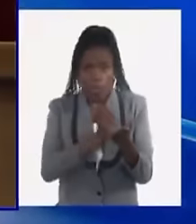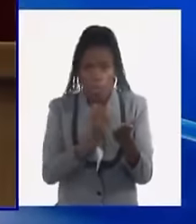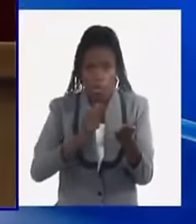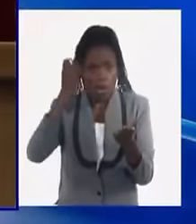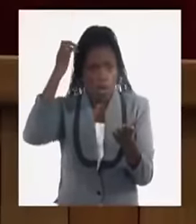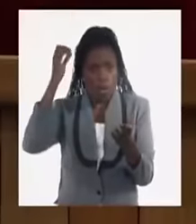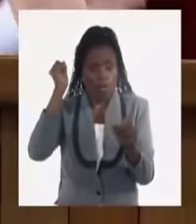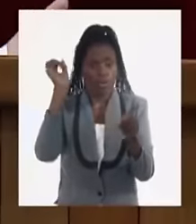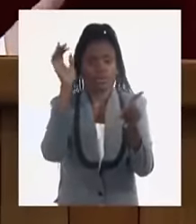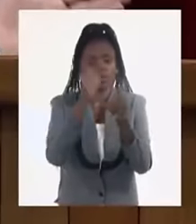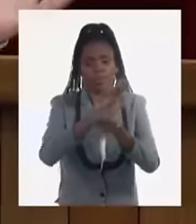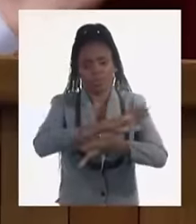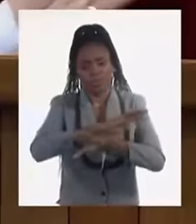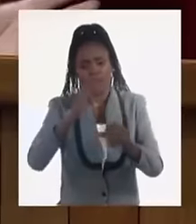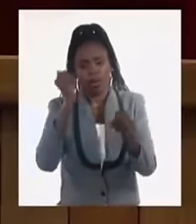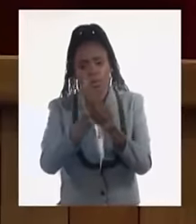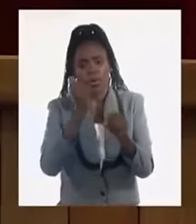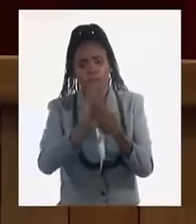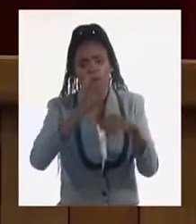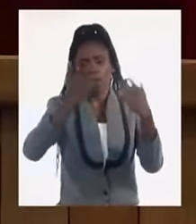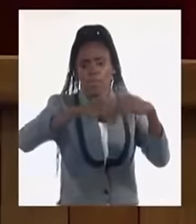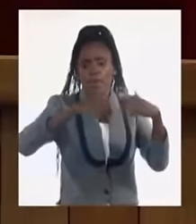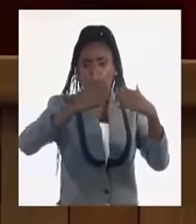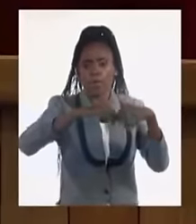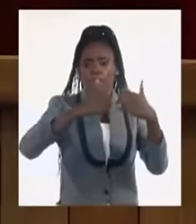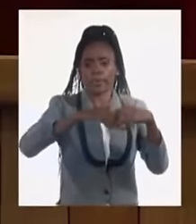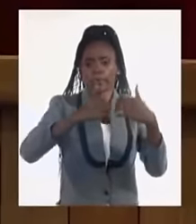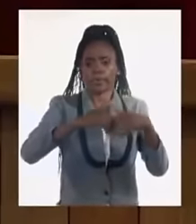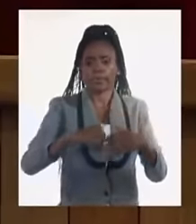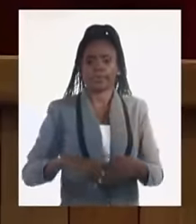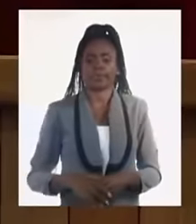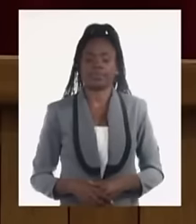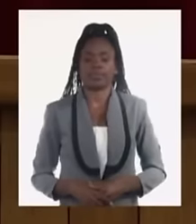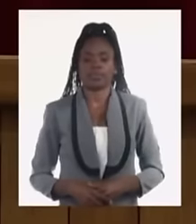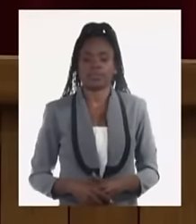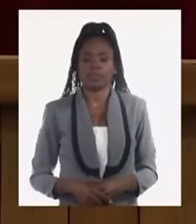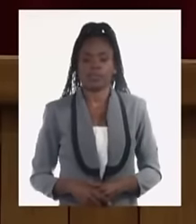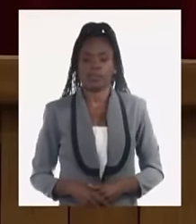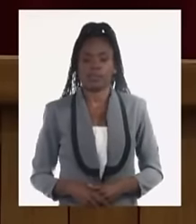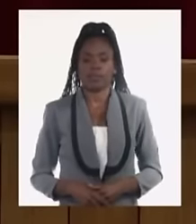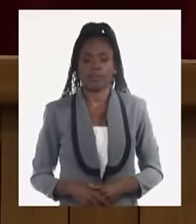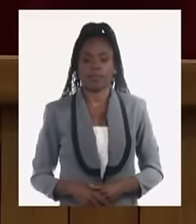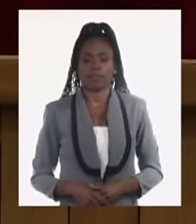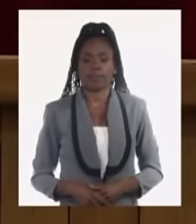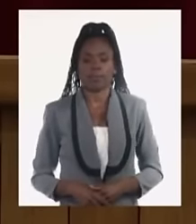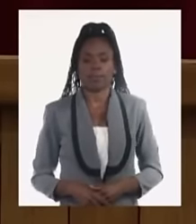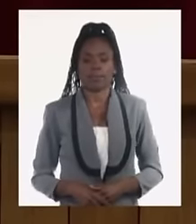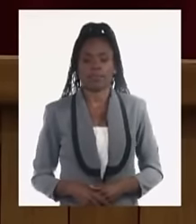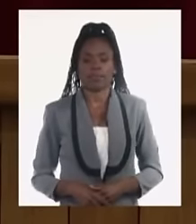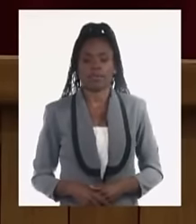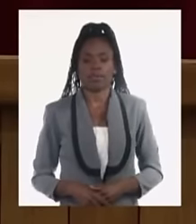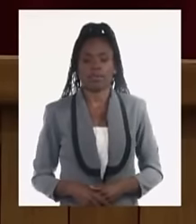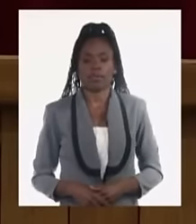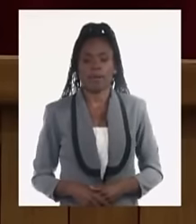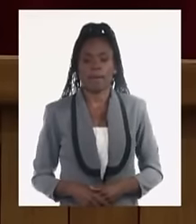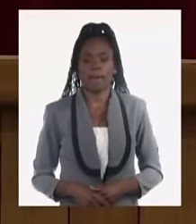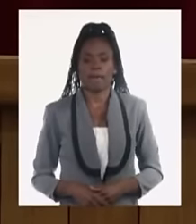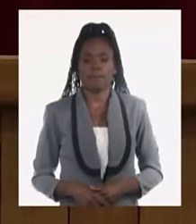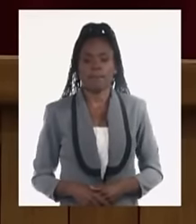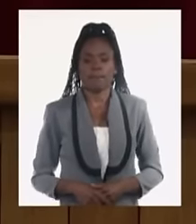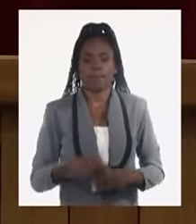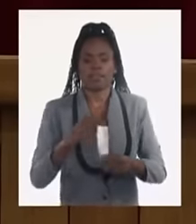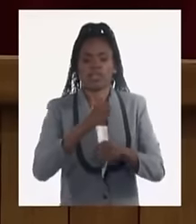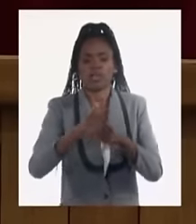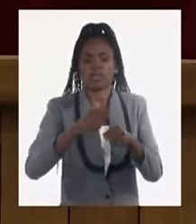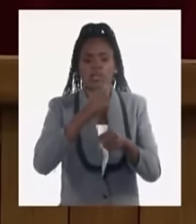y empezar a producir y distribuir las utilidades entre los socios y el uso racional de